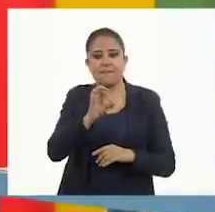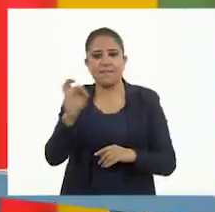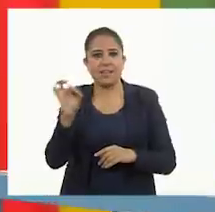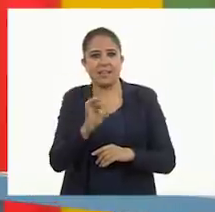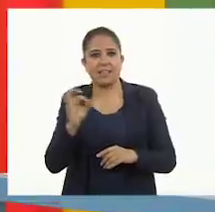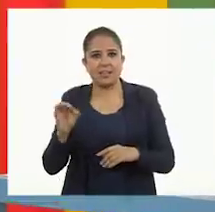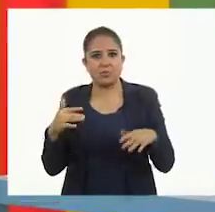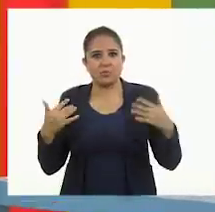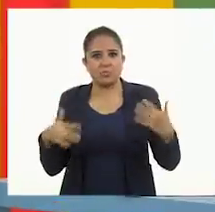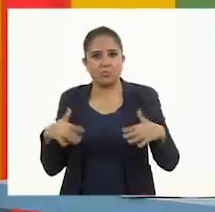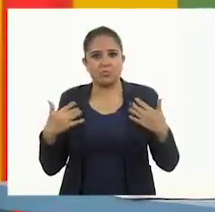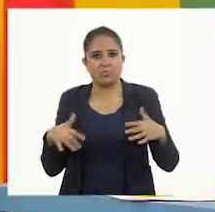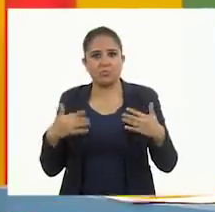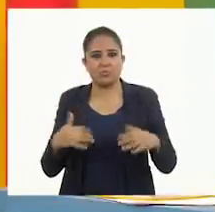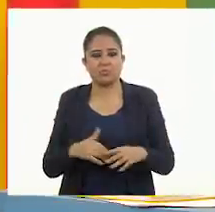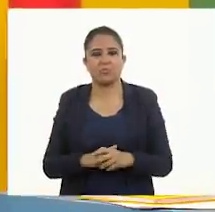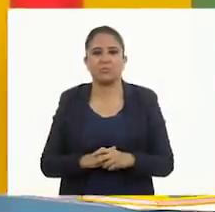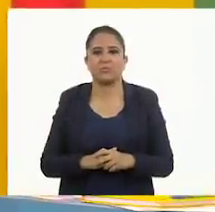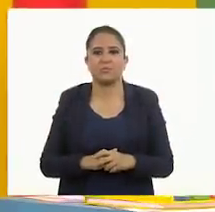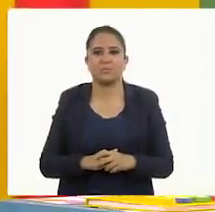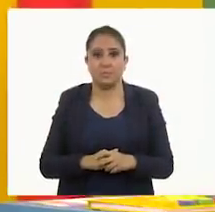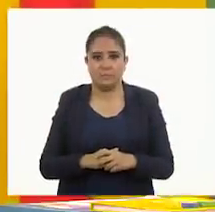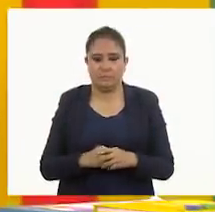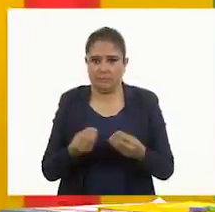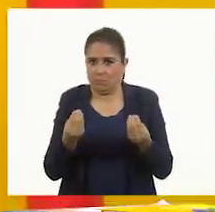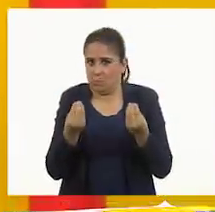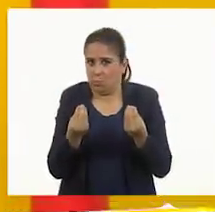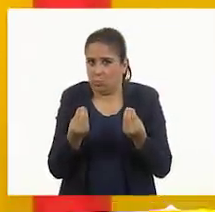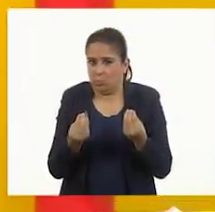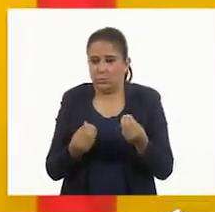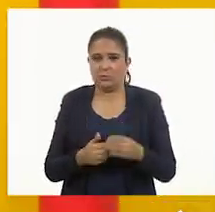fichas. ¡Wow! Son muchas.